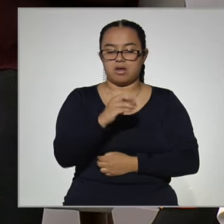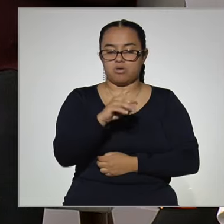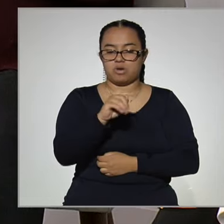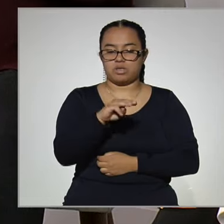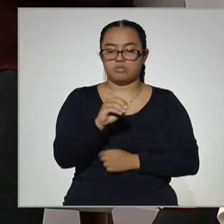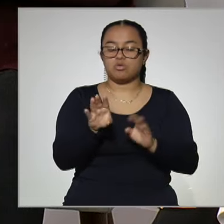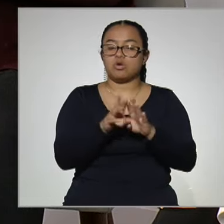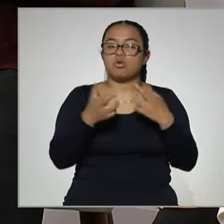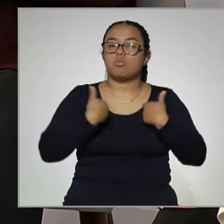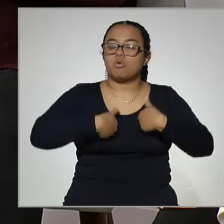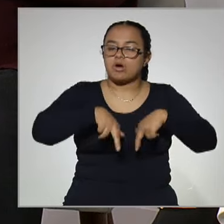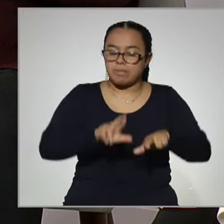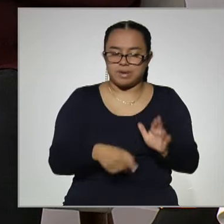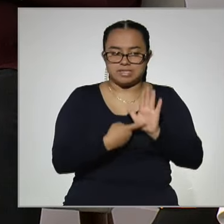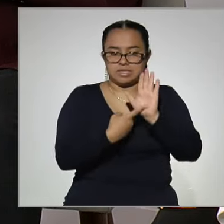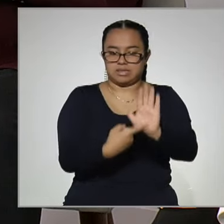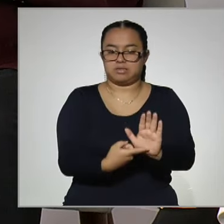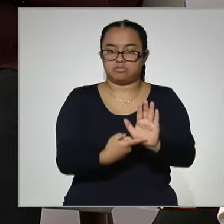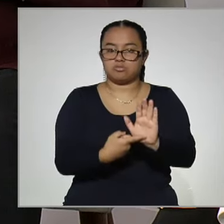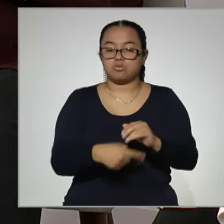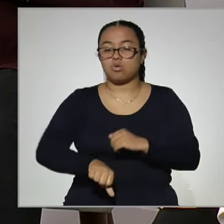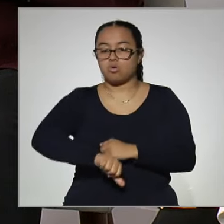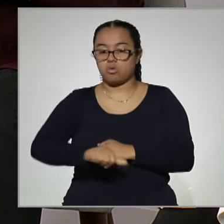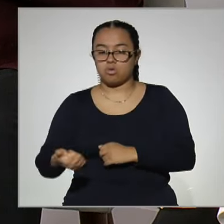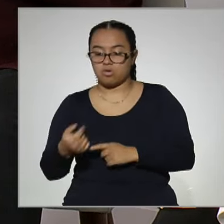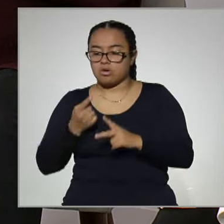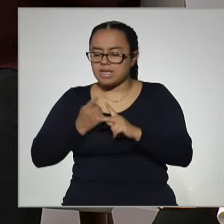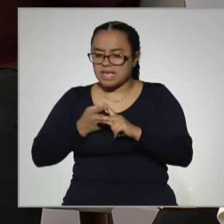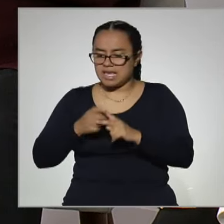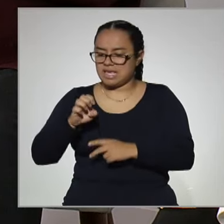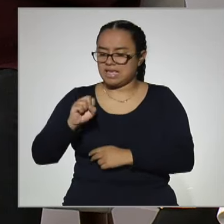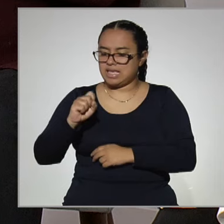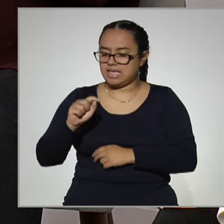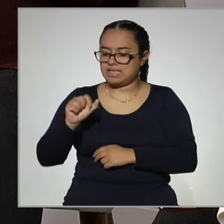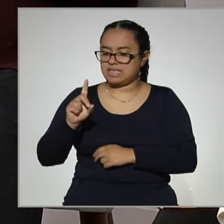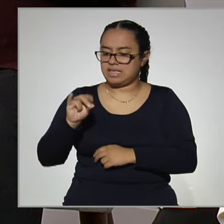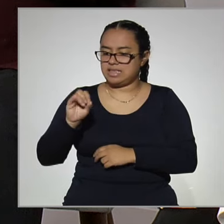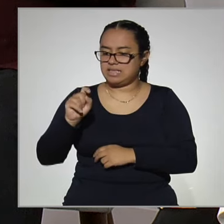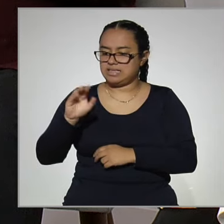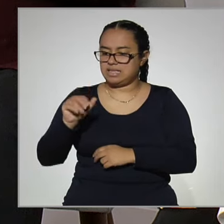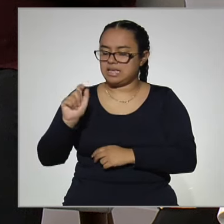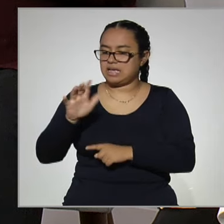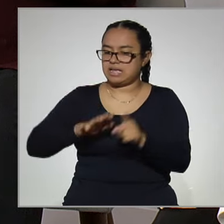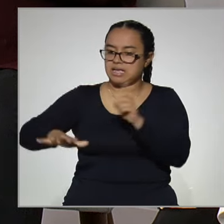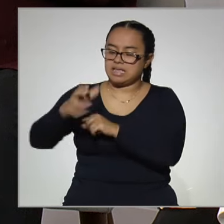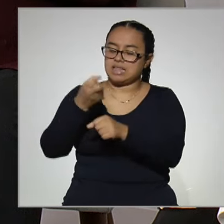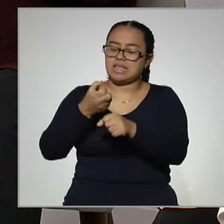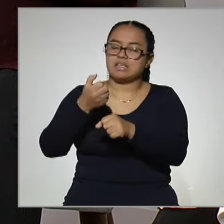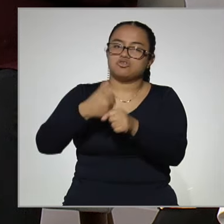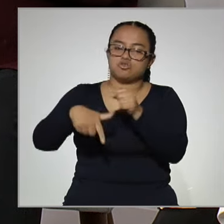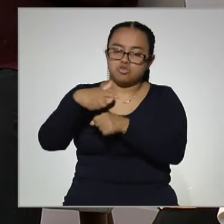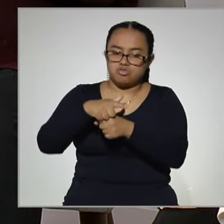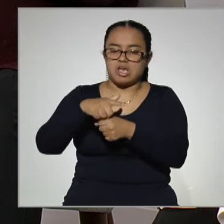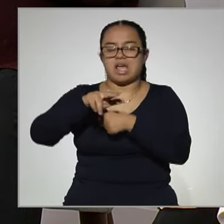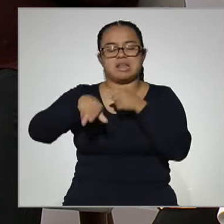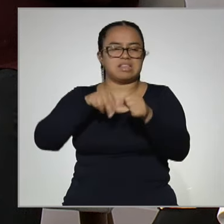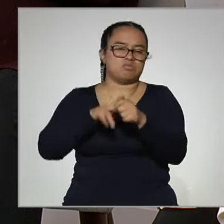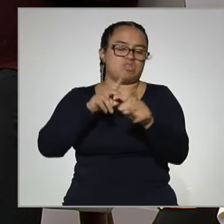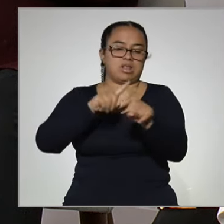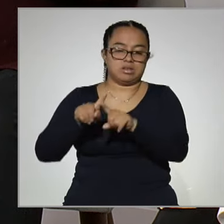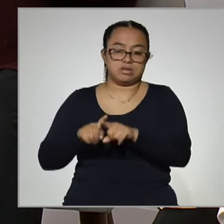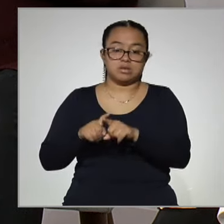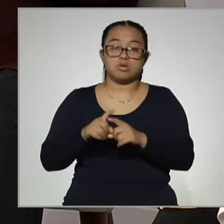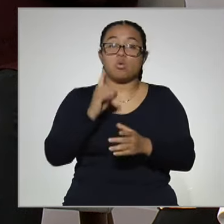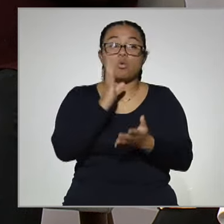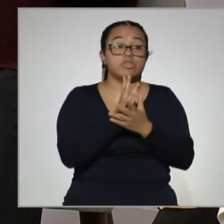representaciones simbólicas. Otro que se llama estadística en fenómenos sociales y procesos naturales. Entonces, no es nada